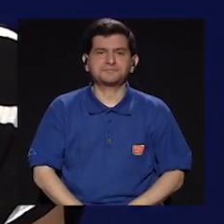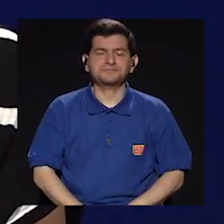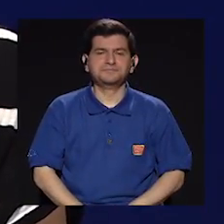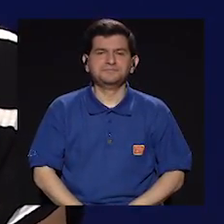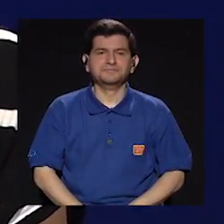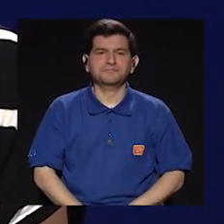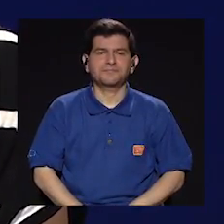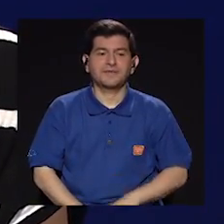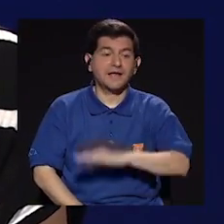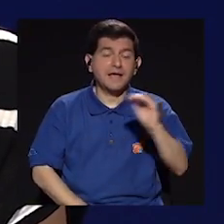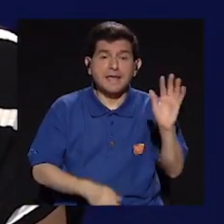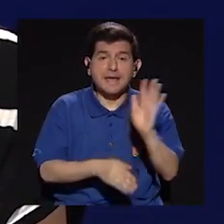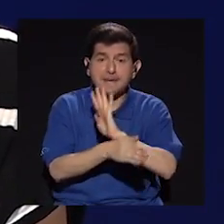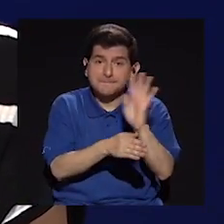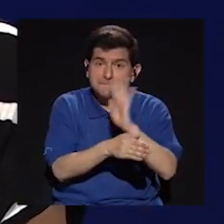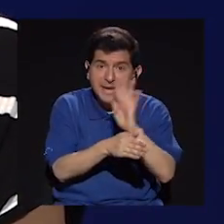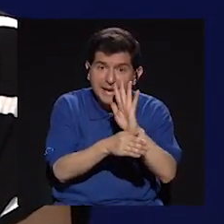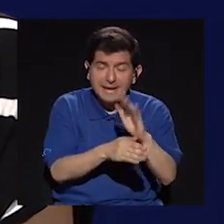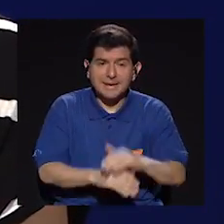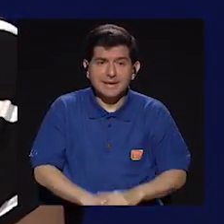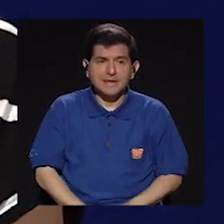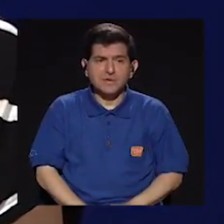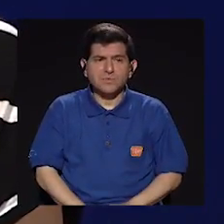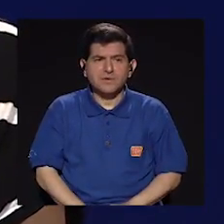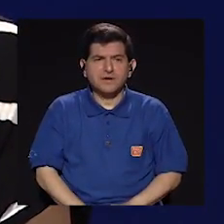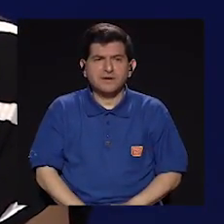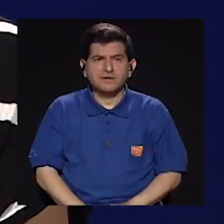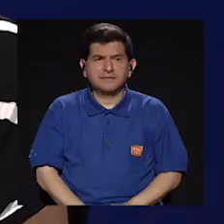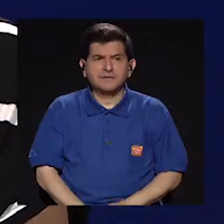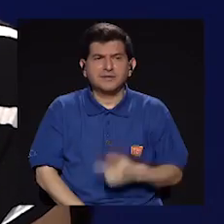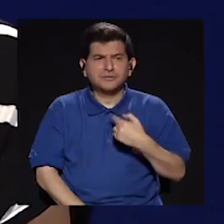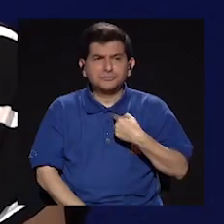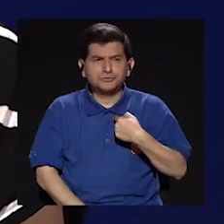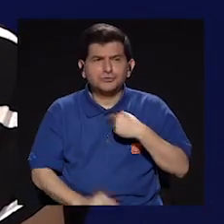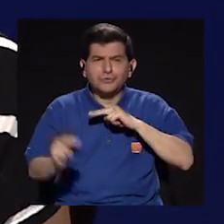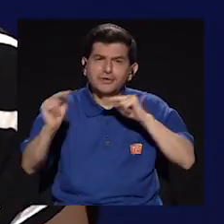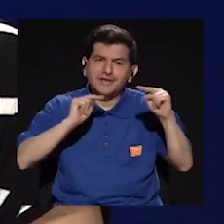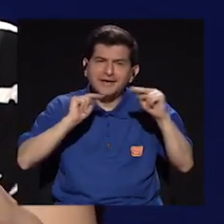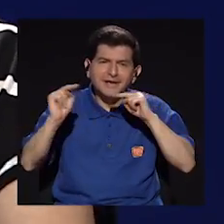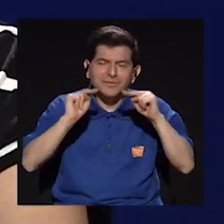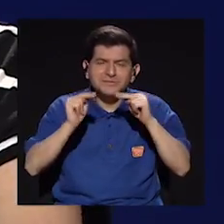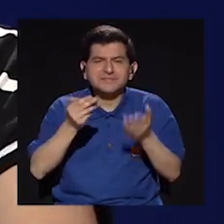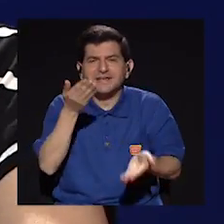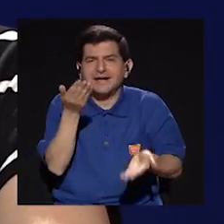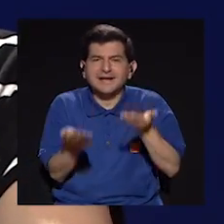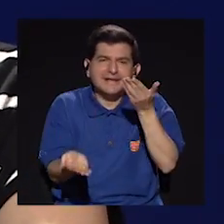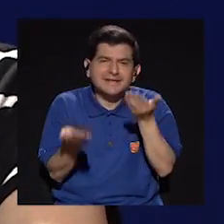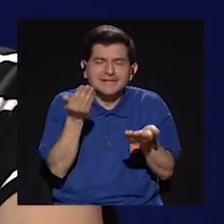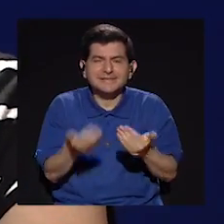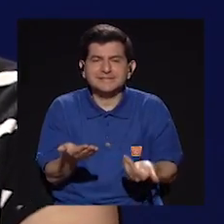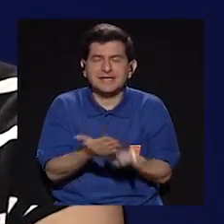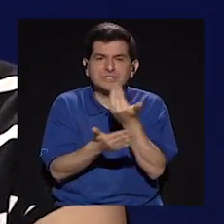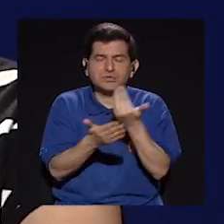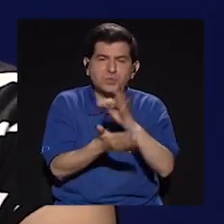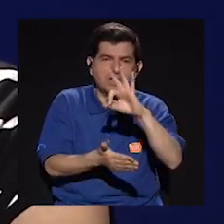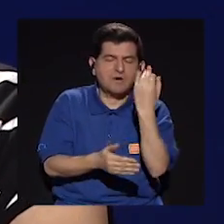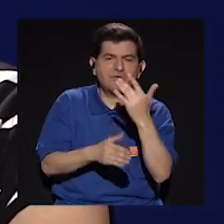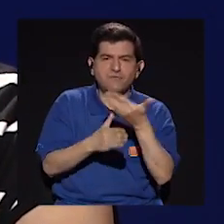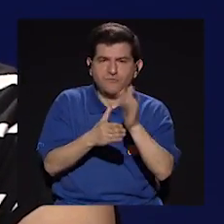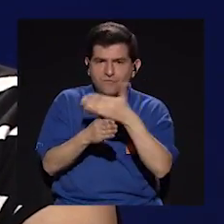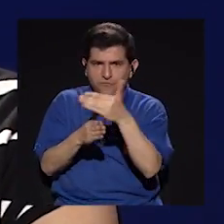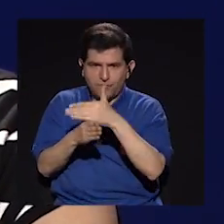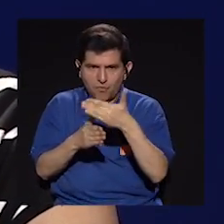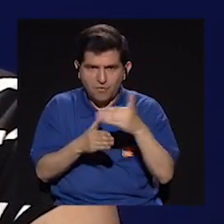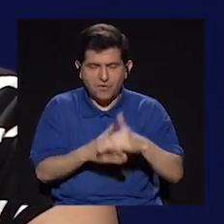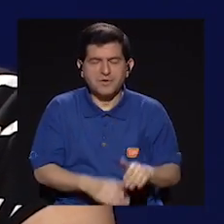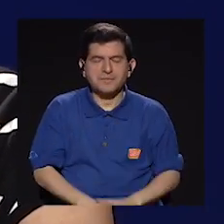la película, bueno, sí, incluso estoy negociando como un posible, hay un nuevo formato